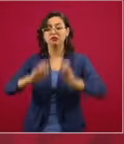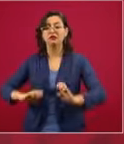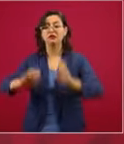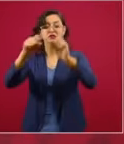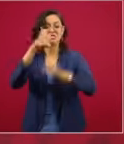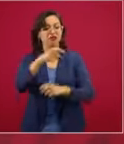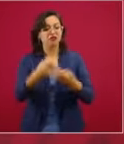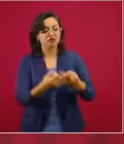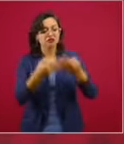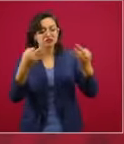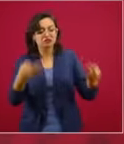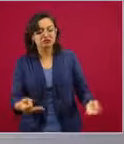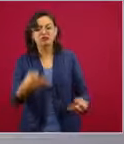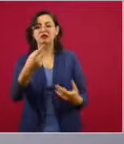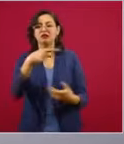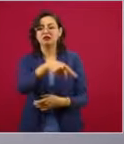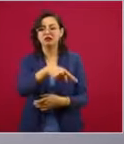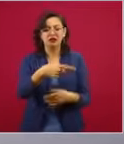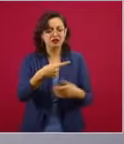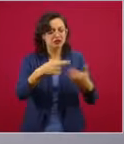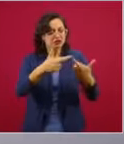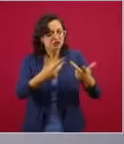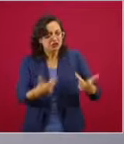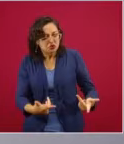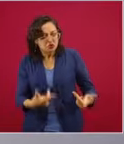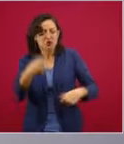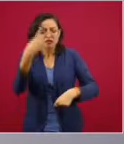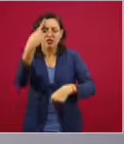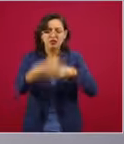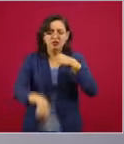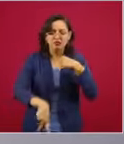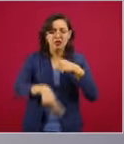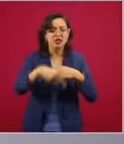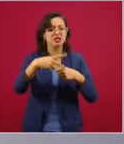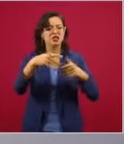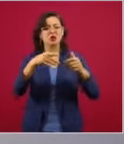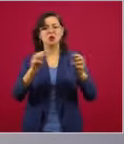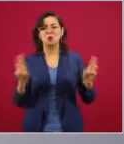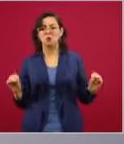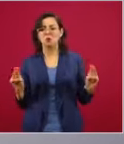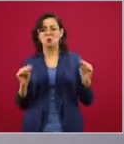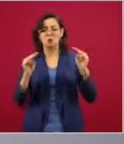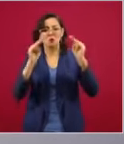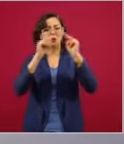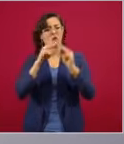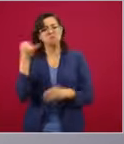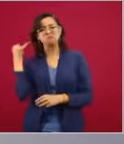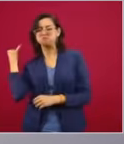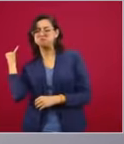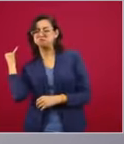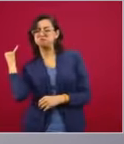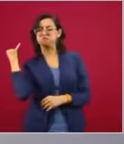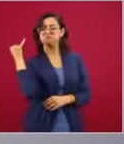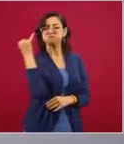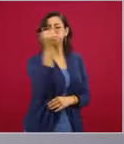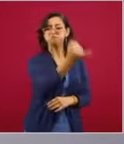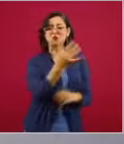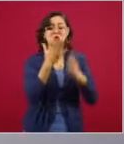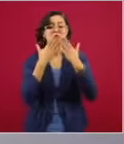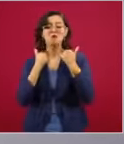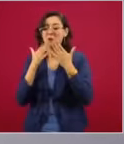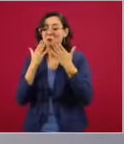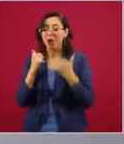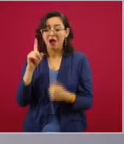riesgo, en barrancas, allá lo más distante, donde no había servicios